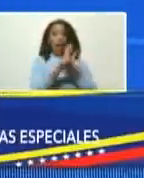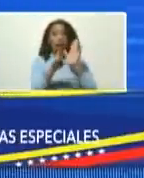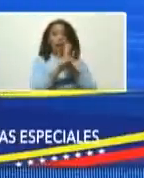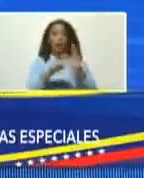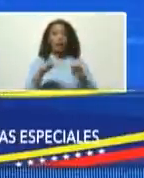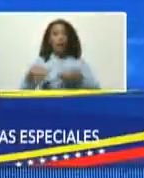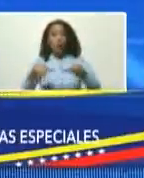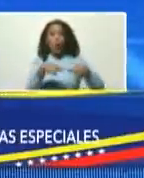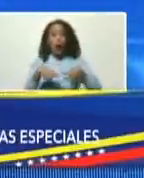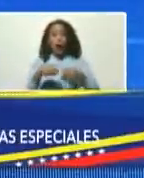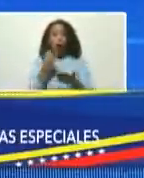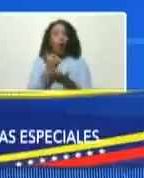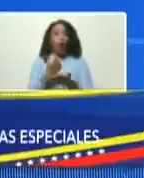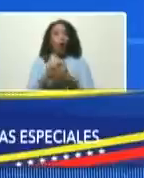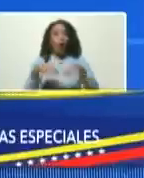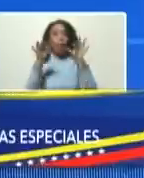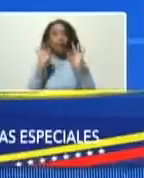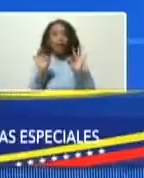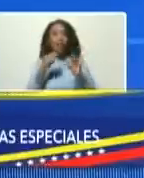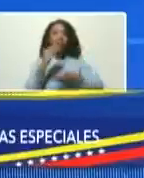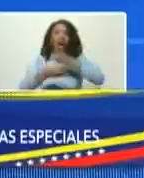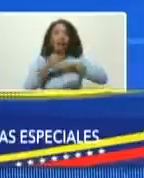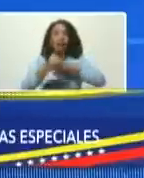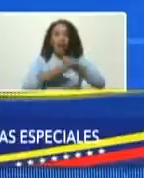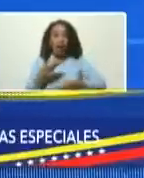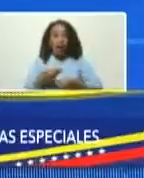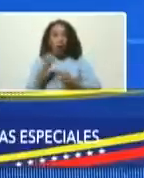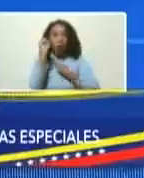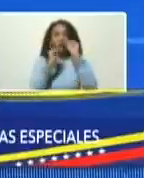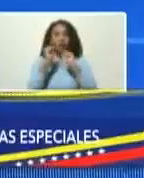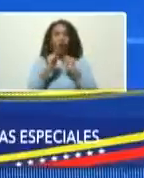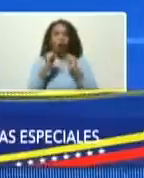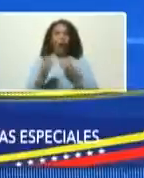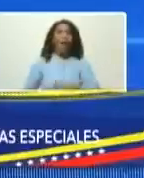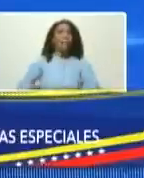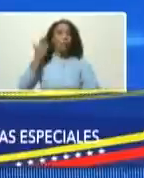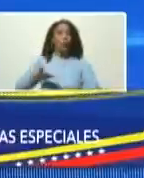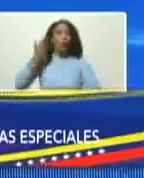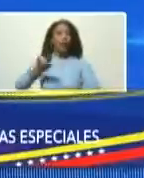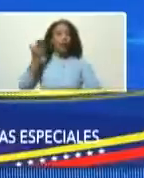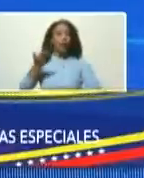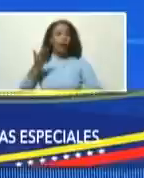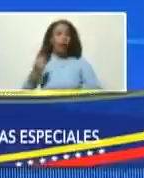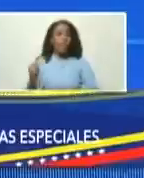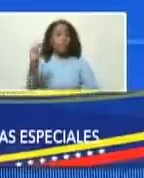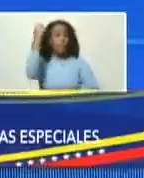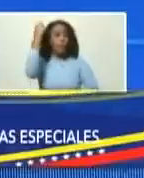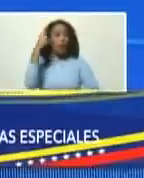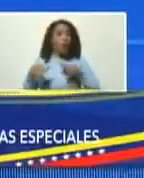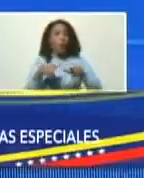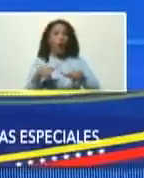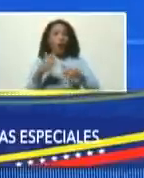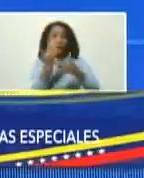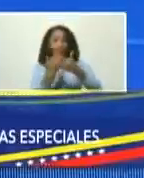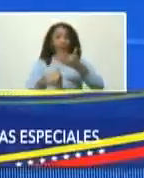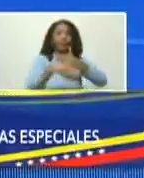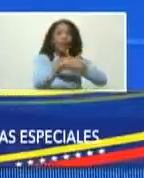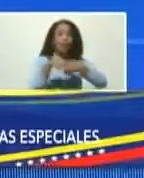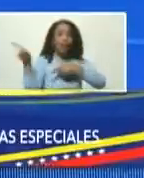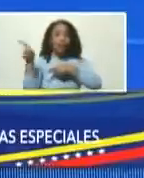Económicas Especiales va a constituir un motor fundamental en primer lugar para salir de esta coyuntura